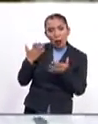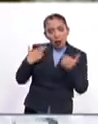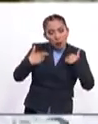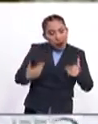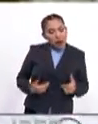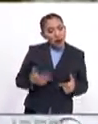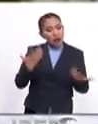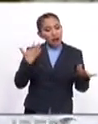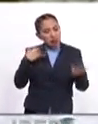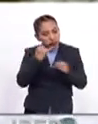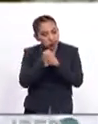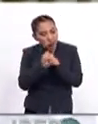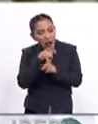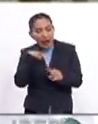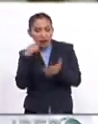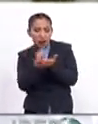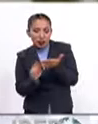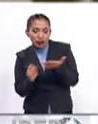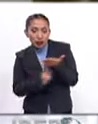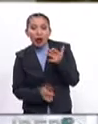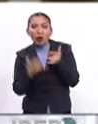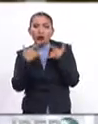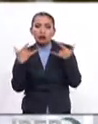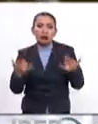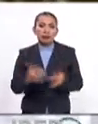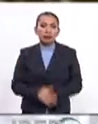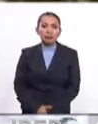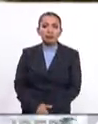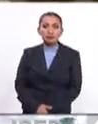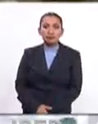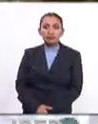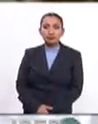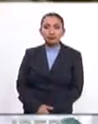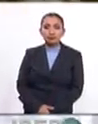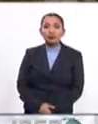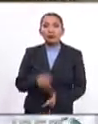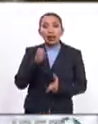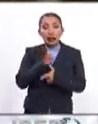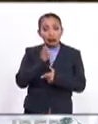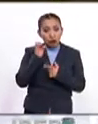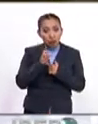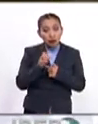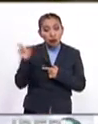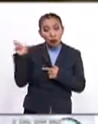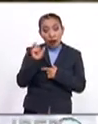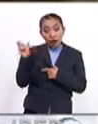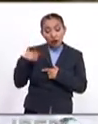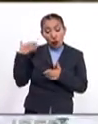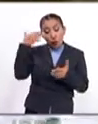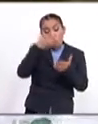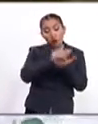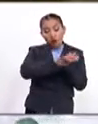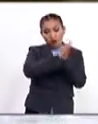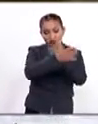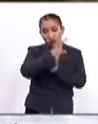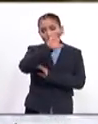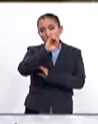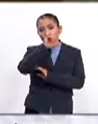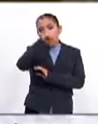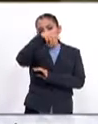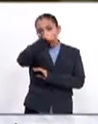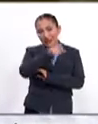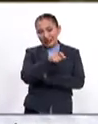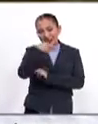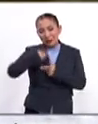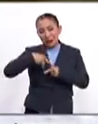humanidades, a las letras y también a la historia. De modo que al convertirse en Colegio de México, quienes